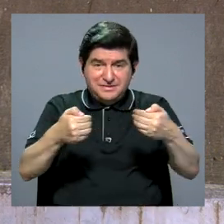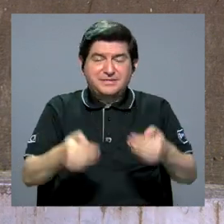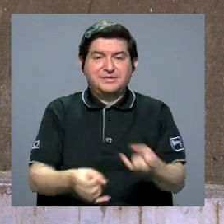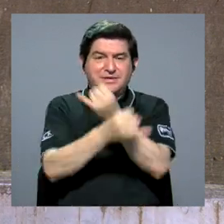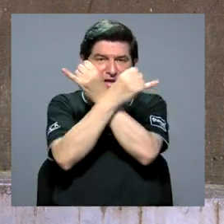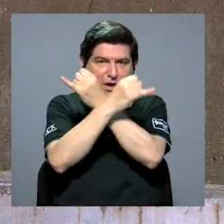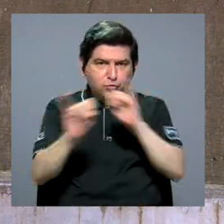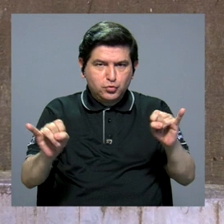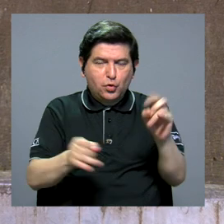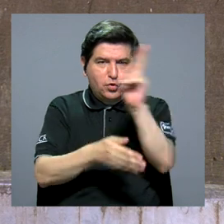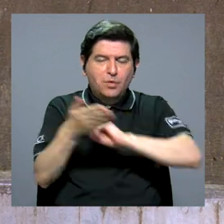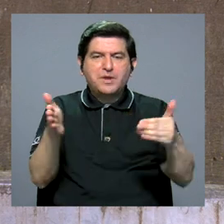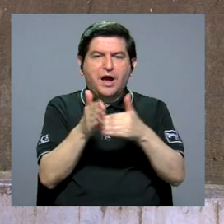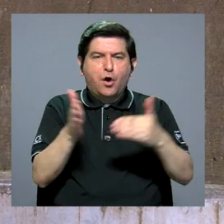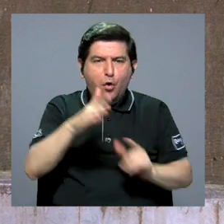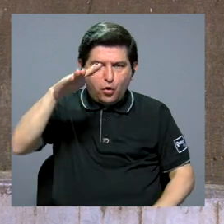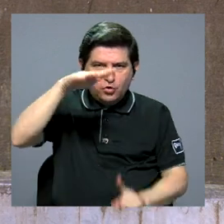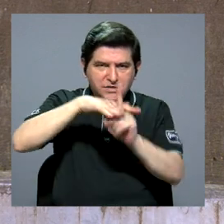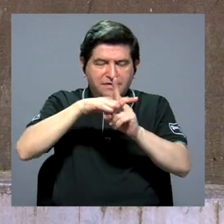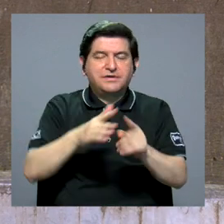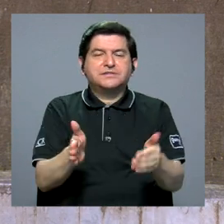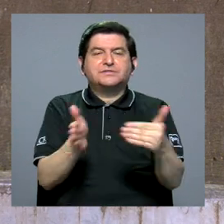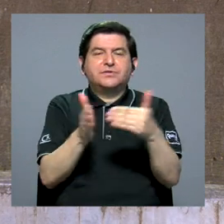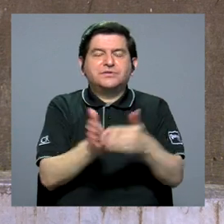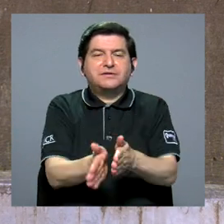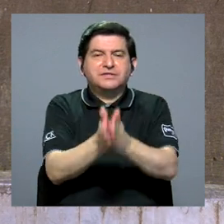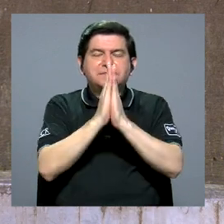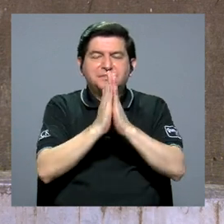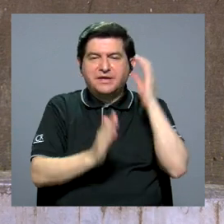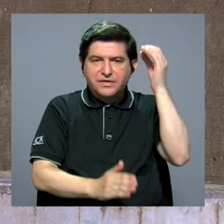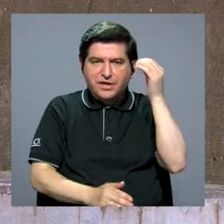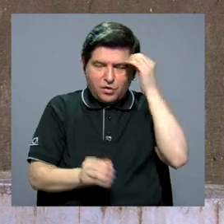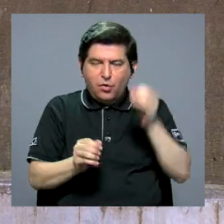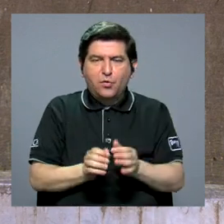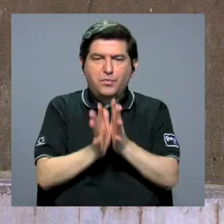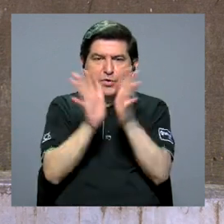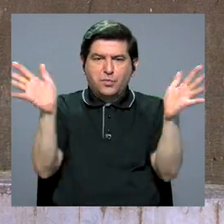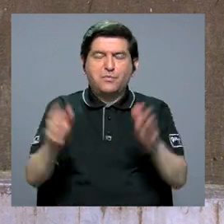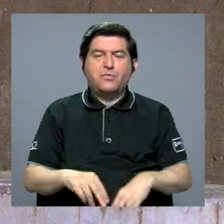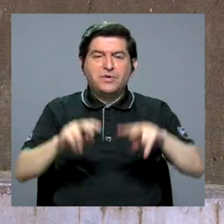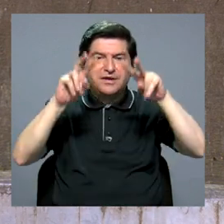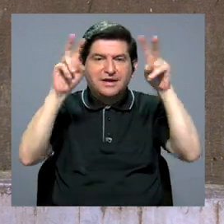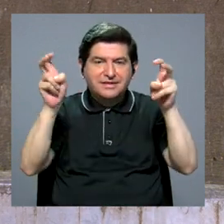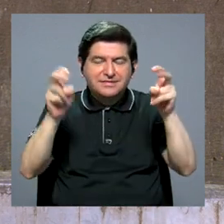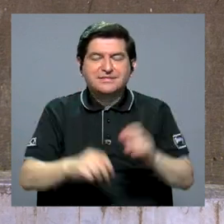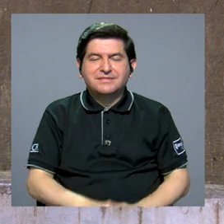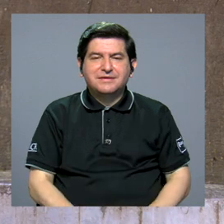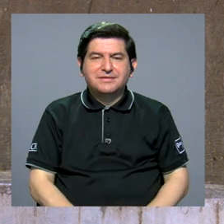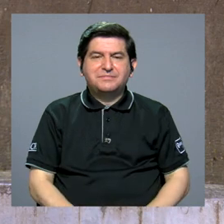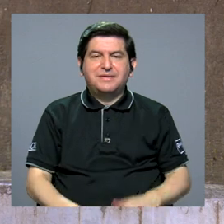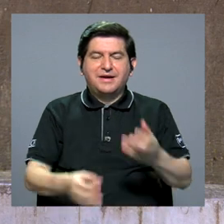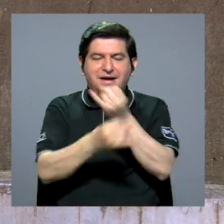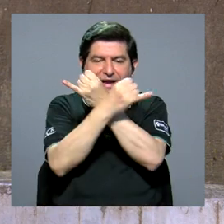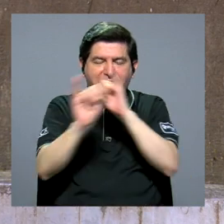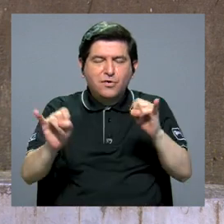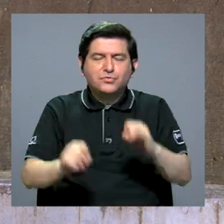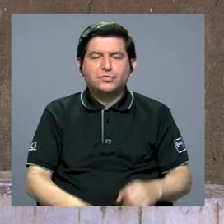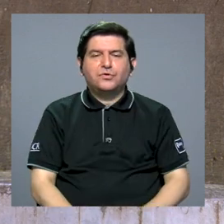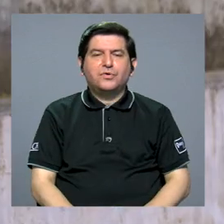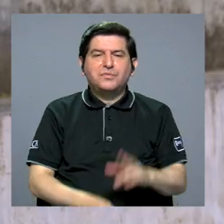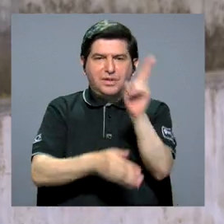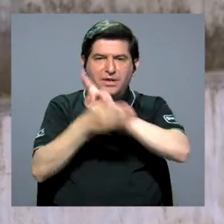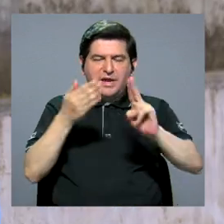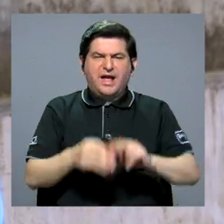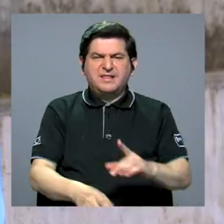vuelve a llamar la atención y se le tiene que volver a pedir a la opinión pública que opine sobre la autonomía universitaria. ¿Por qué es importante defender la